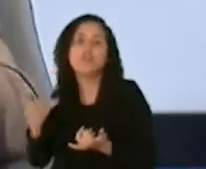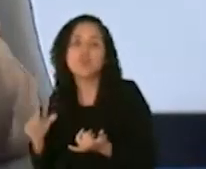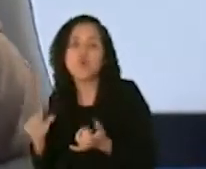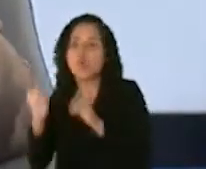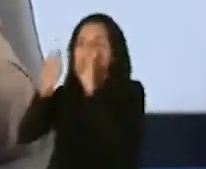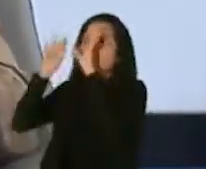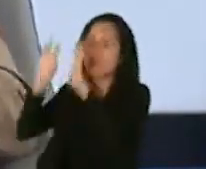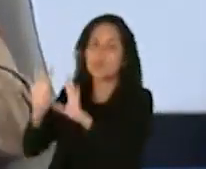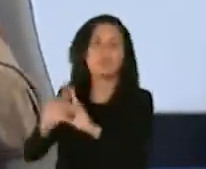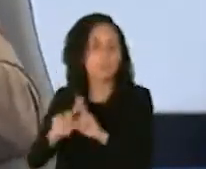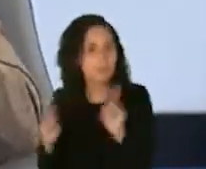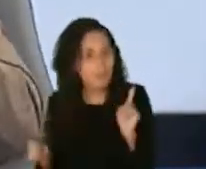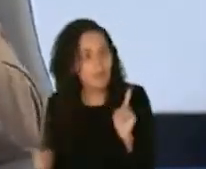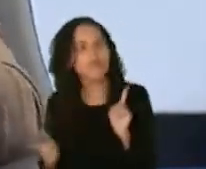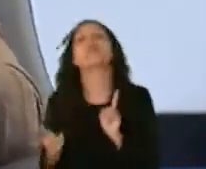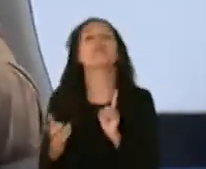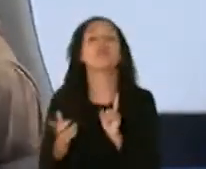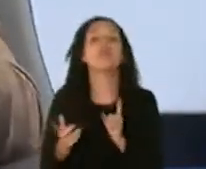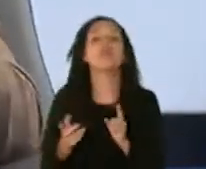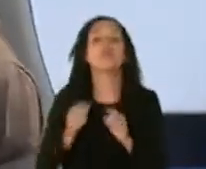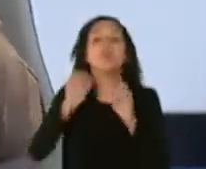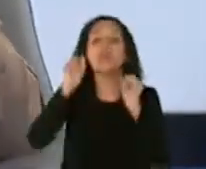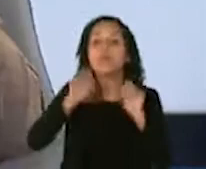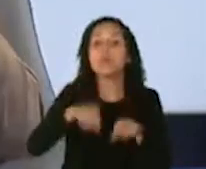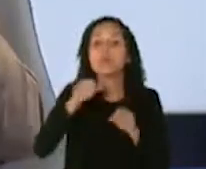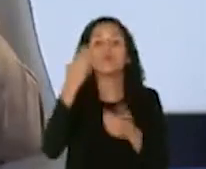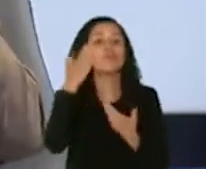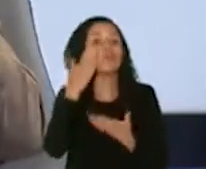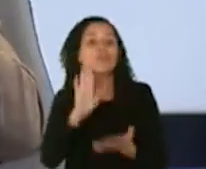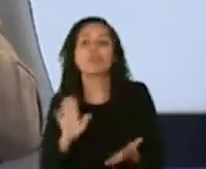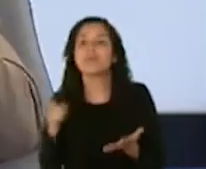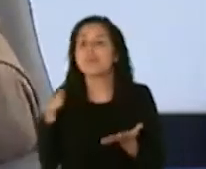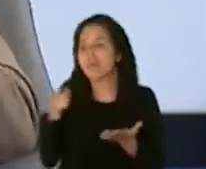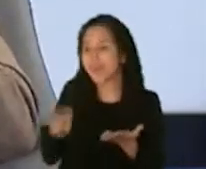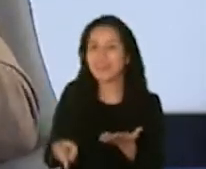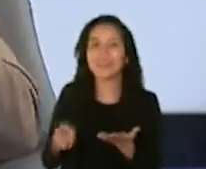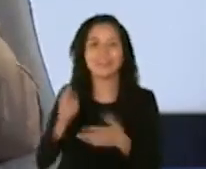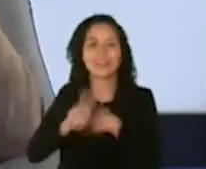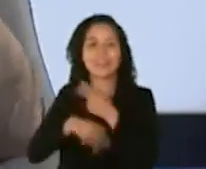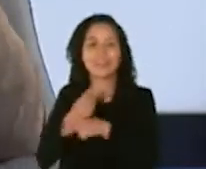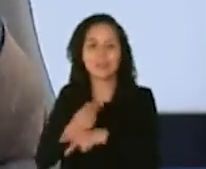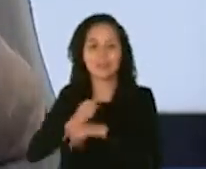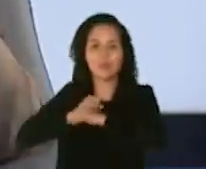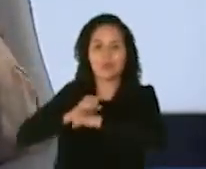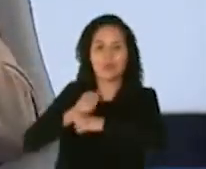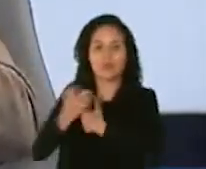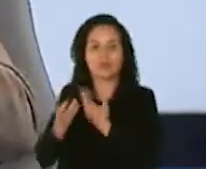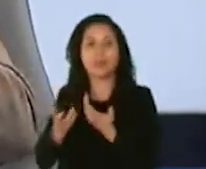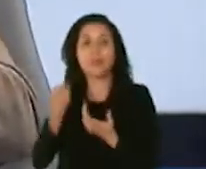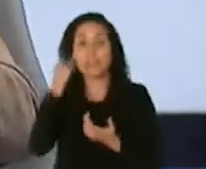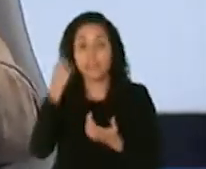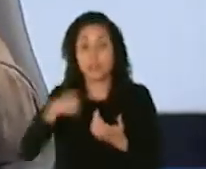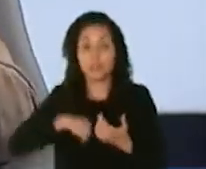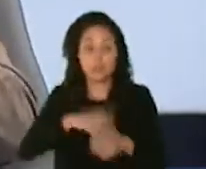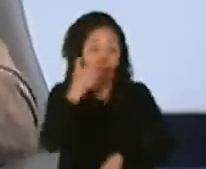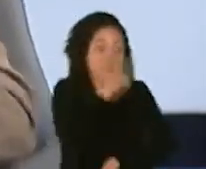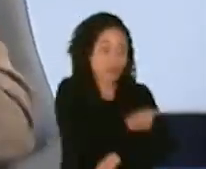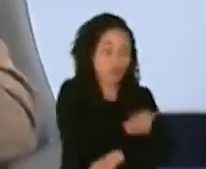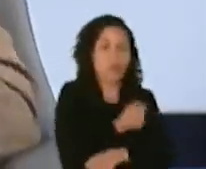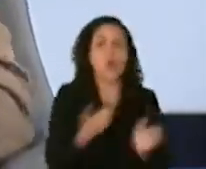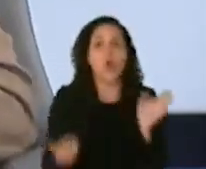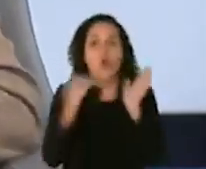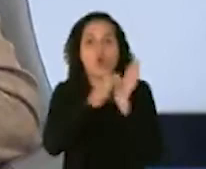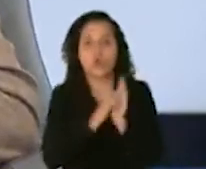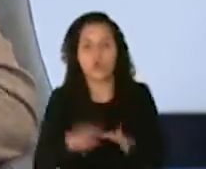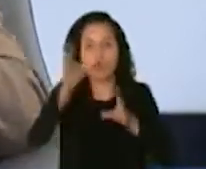sin embargo podemos y no sabemos ese tipo de inmunidad de mucosa si nos vacunamos y nos exponemos al virus si nosotros podemos todavía